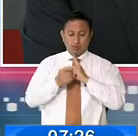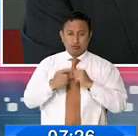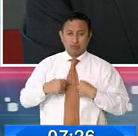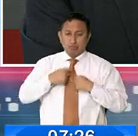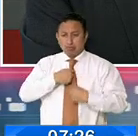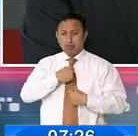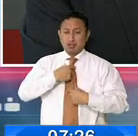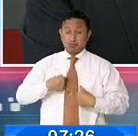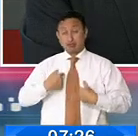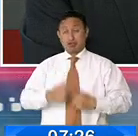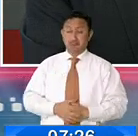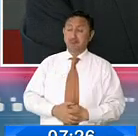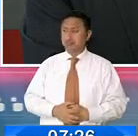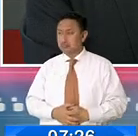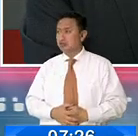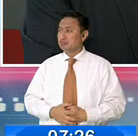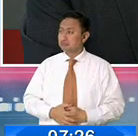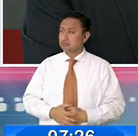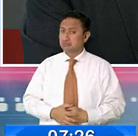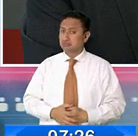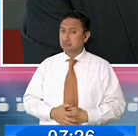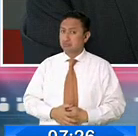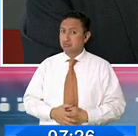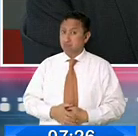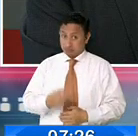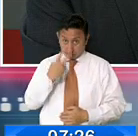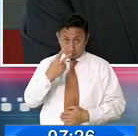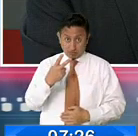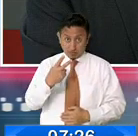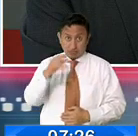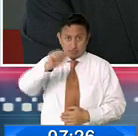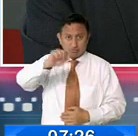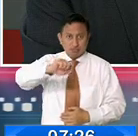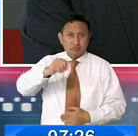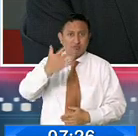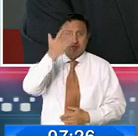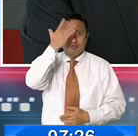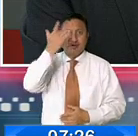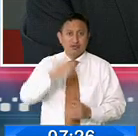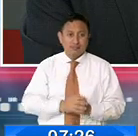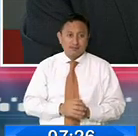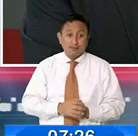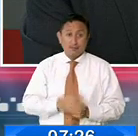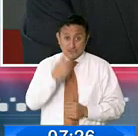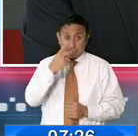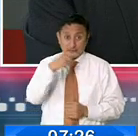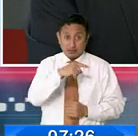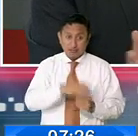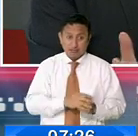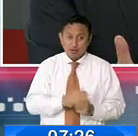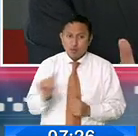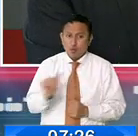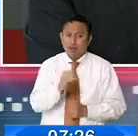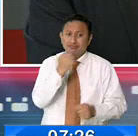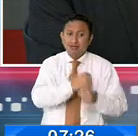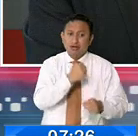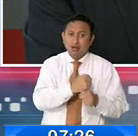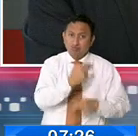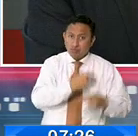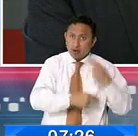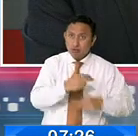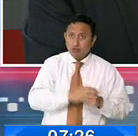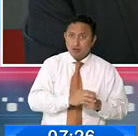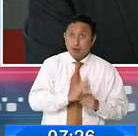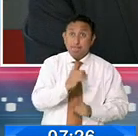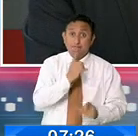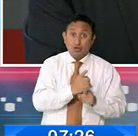gente, pero muy bien vestida. Claro, porque se encuentra casi que un trabajo, casi que un negocio, por eso hay